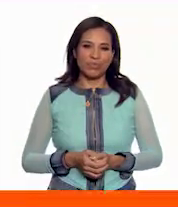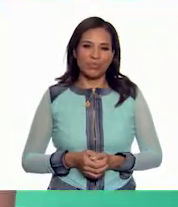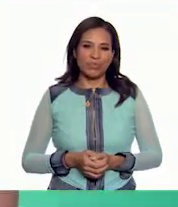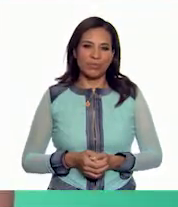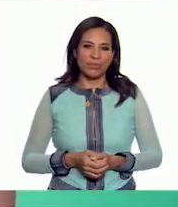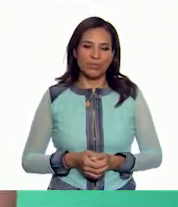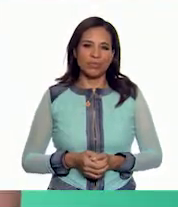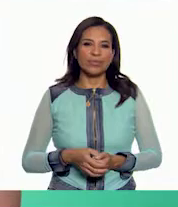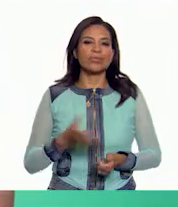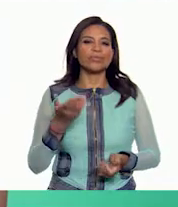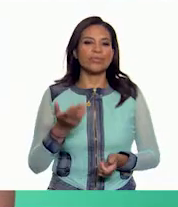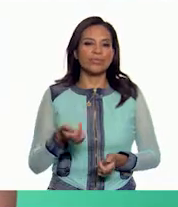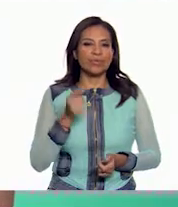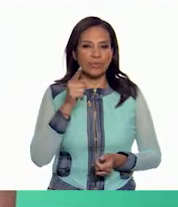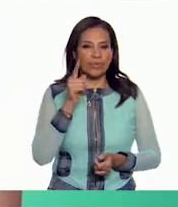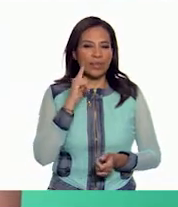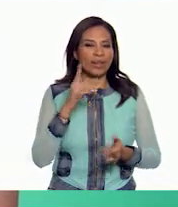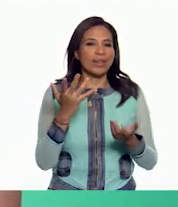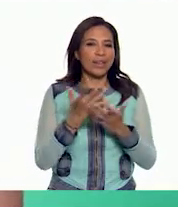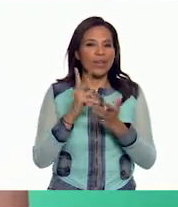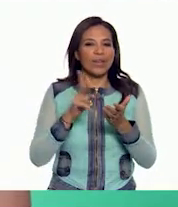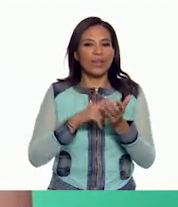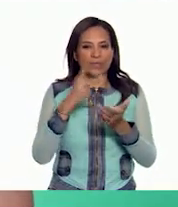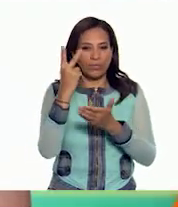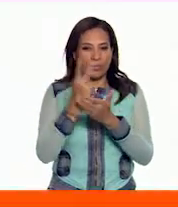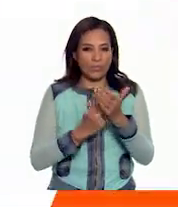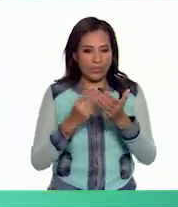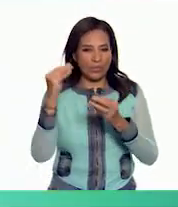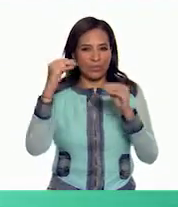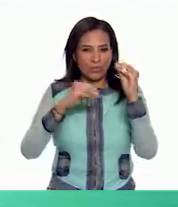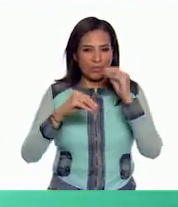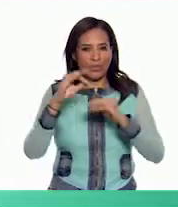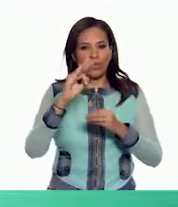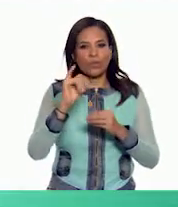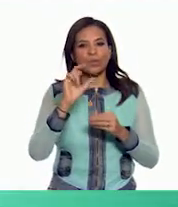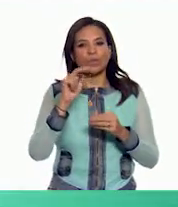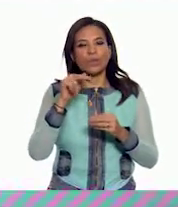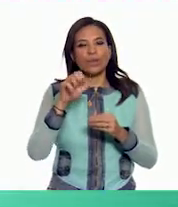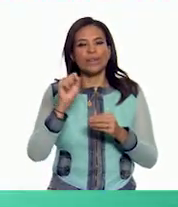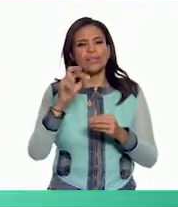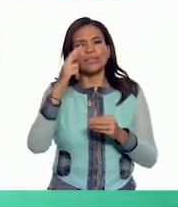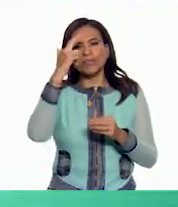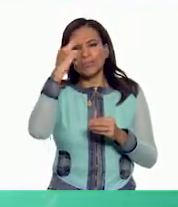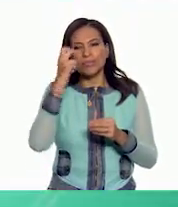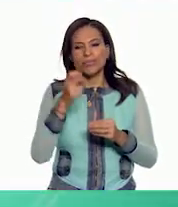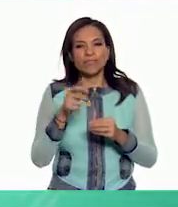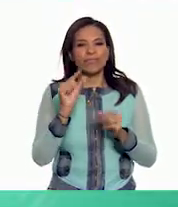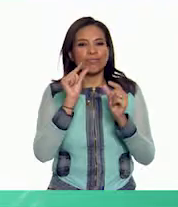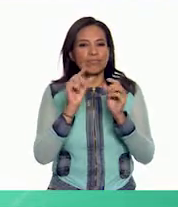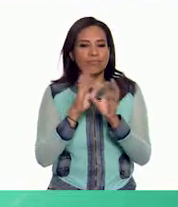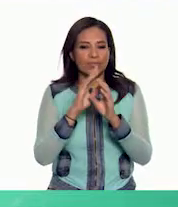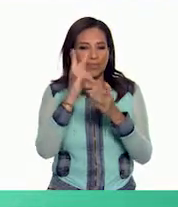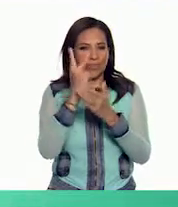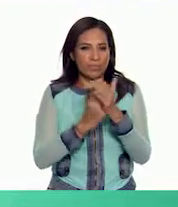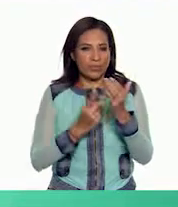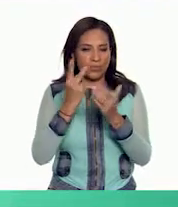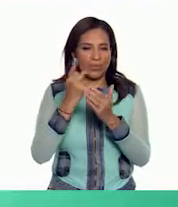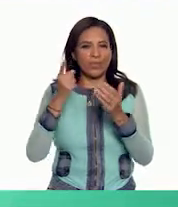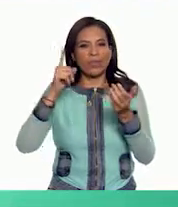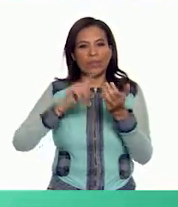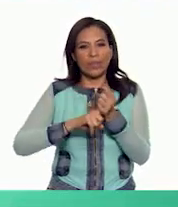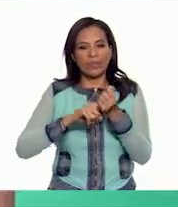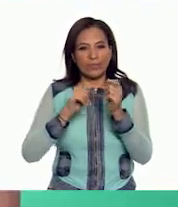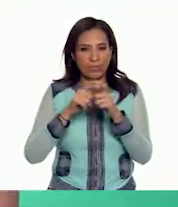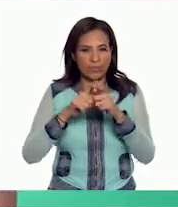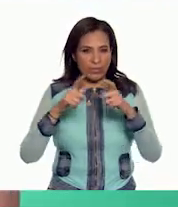Es decir estás intentando crear funciones Recuerden que las funciones son pequeños programas dentro de